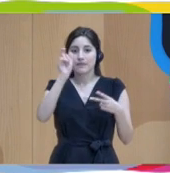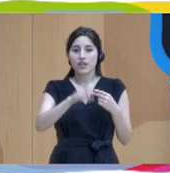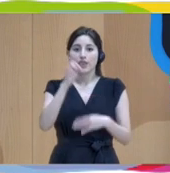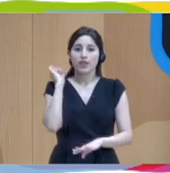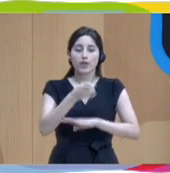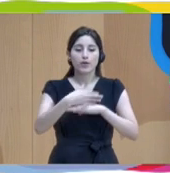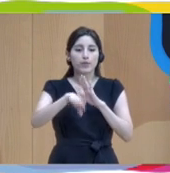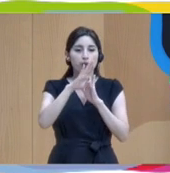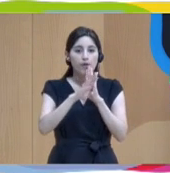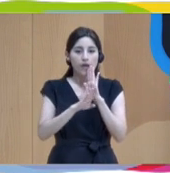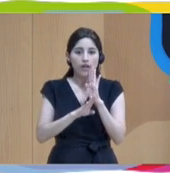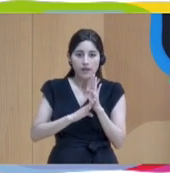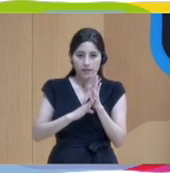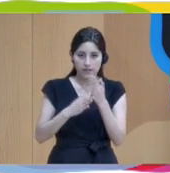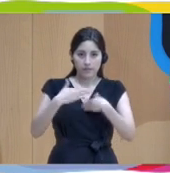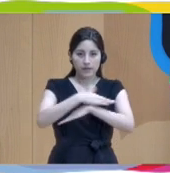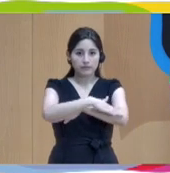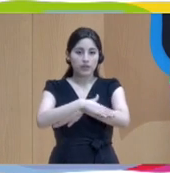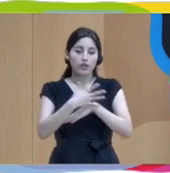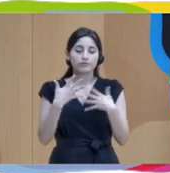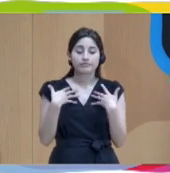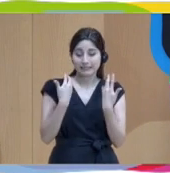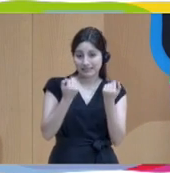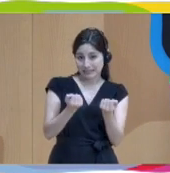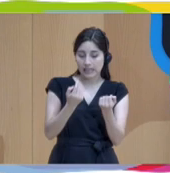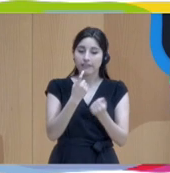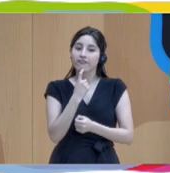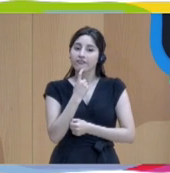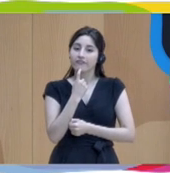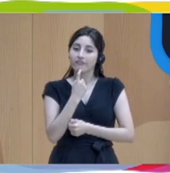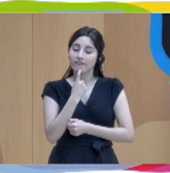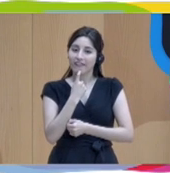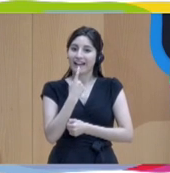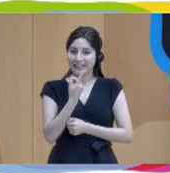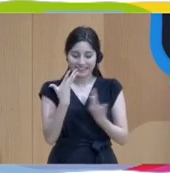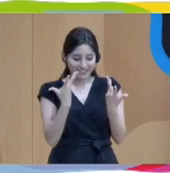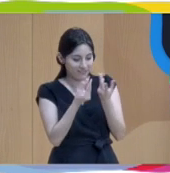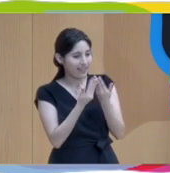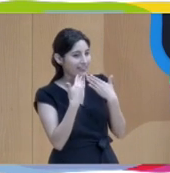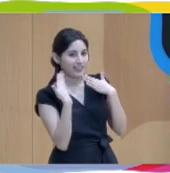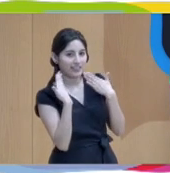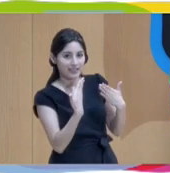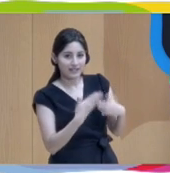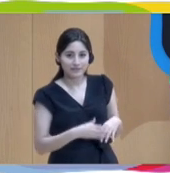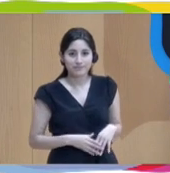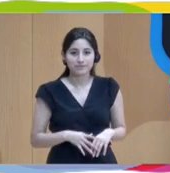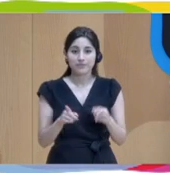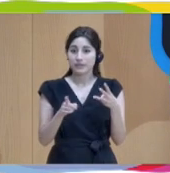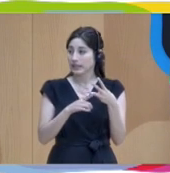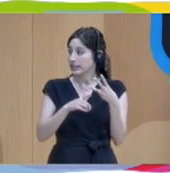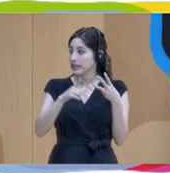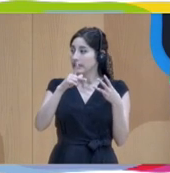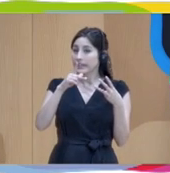programa del Ministerio de Asuntos Sociales y Sanidad de Finlandia, quien también nos acompaña. Thank you very much. ¿Quito? ¿Ves?